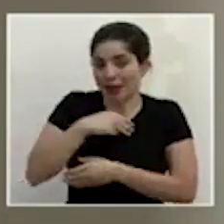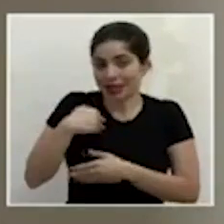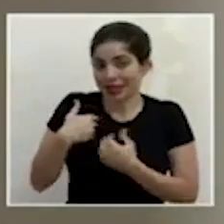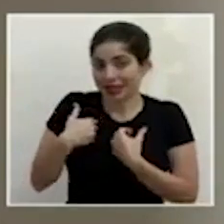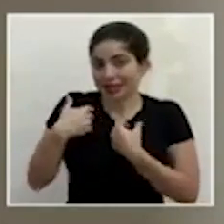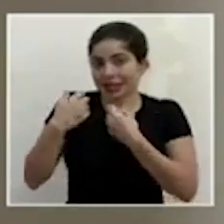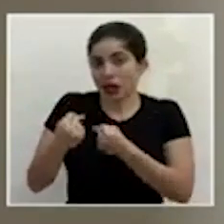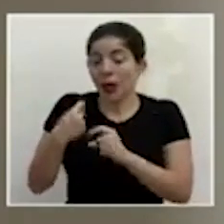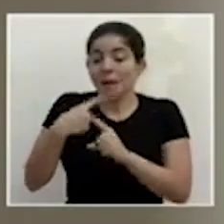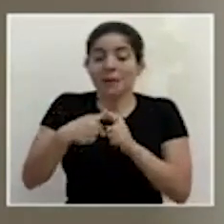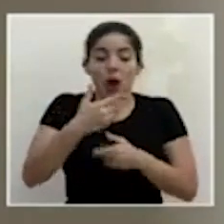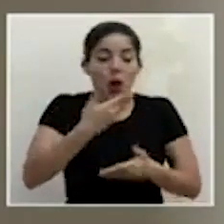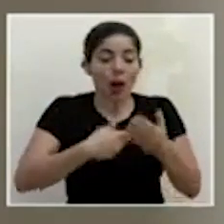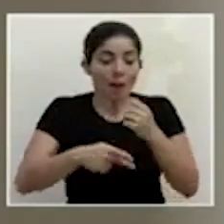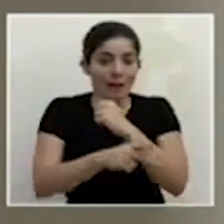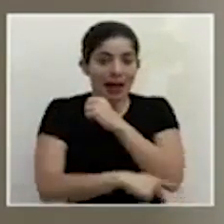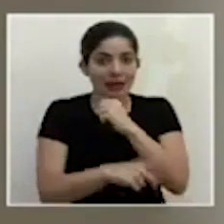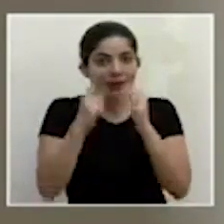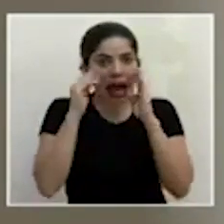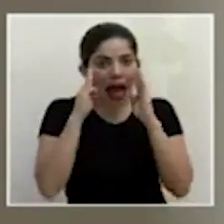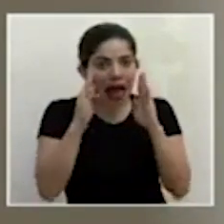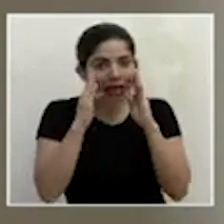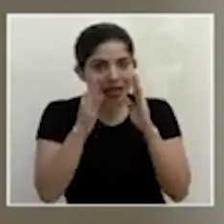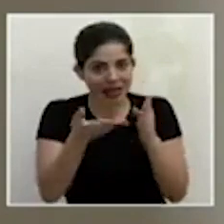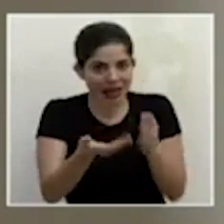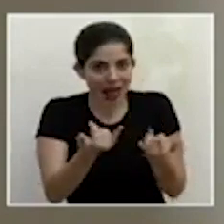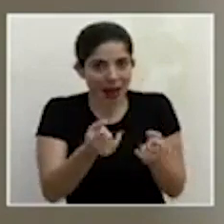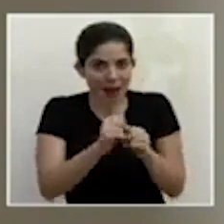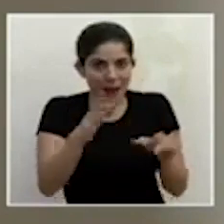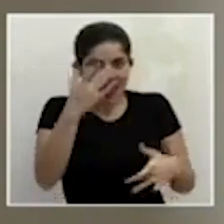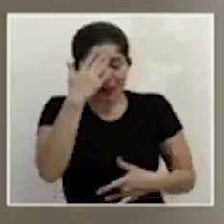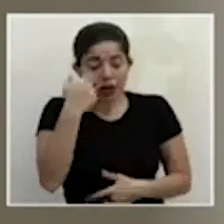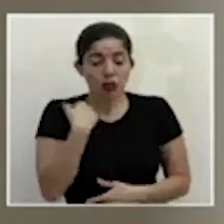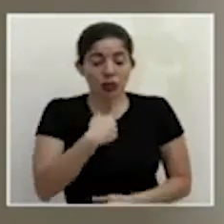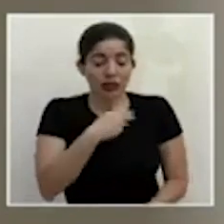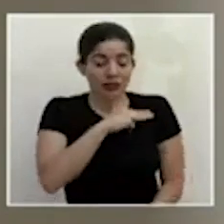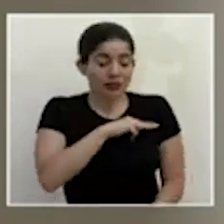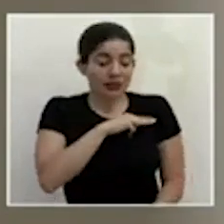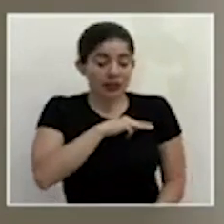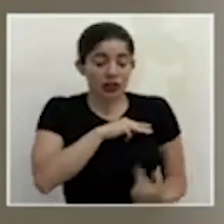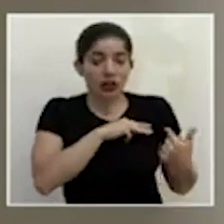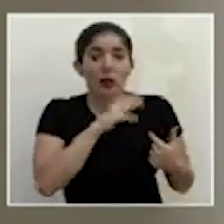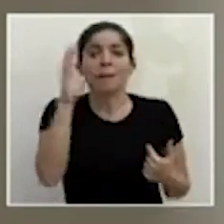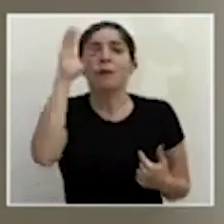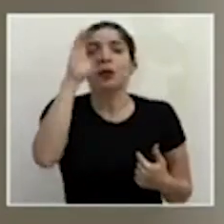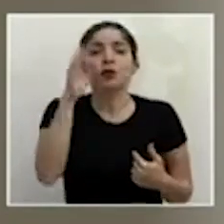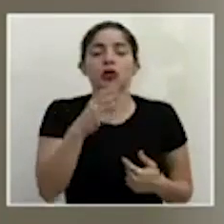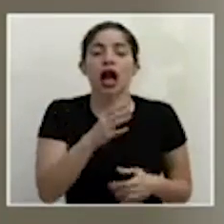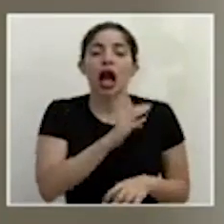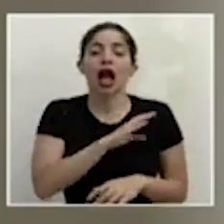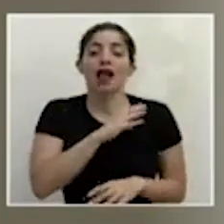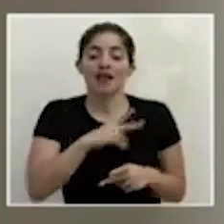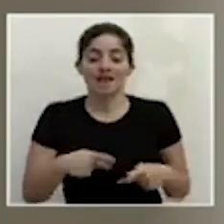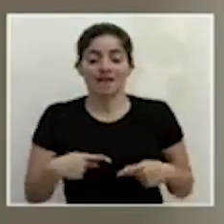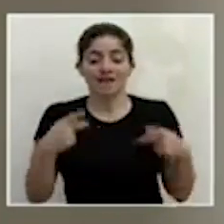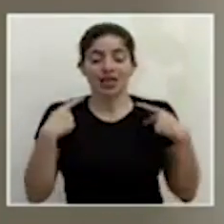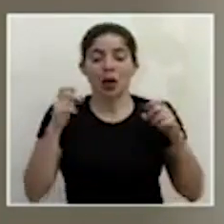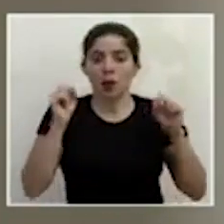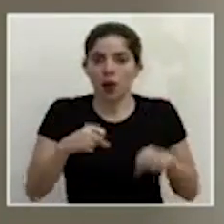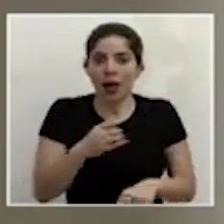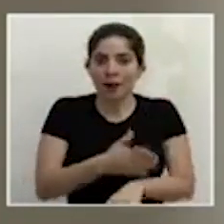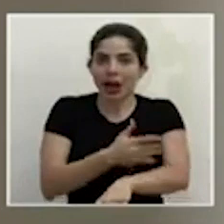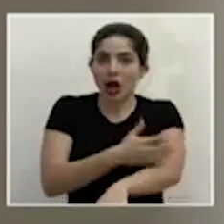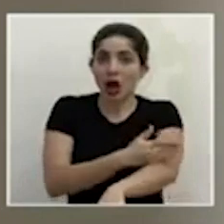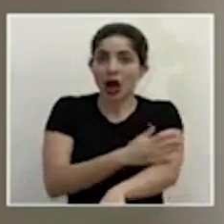como al país en poder atender esta pandemia para nosotros desde nuestra misión que es ayudar a mejorar la calidad de vida de la sociedad costarricense